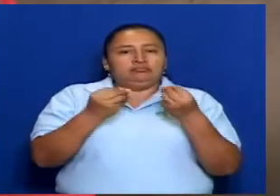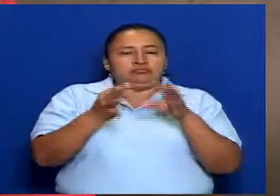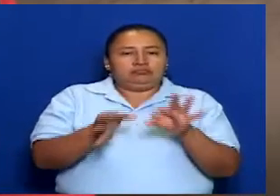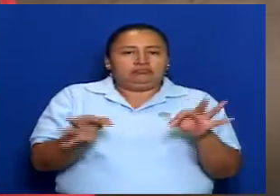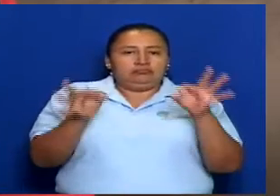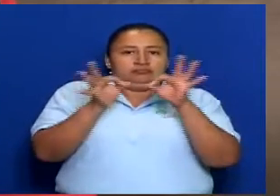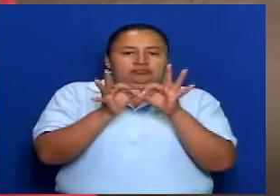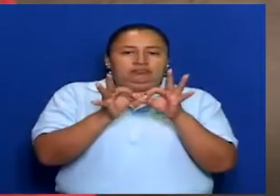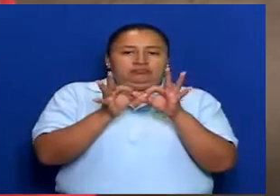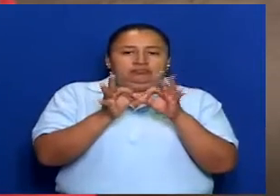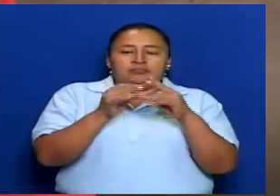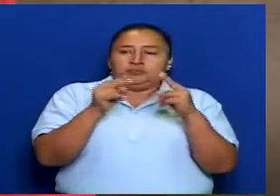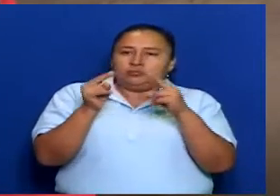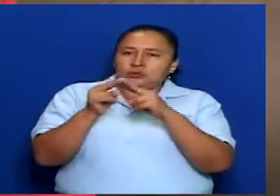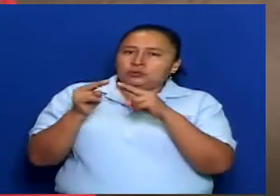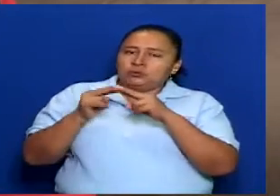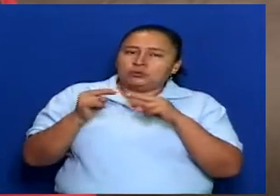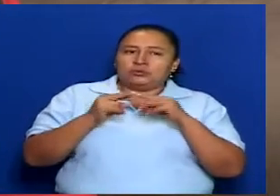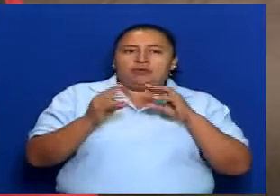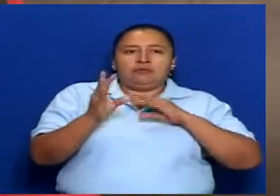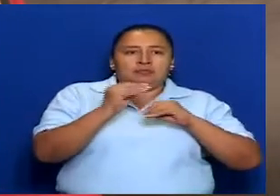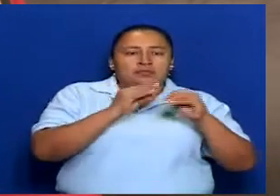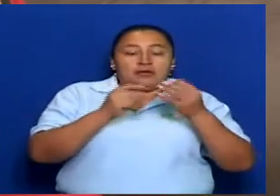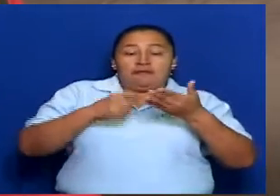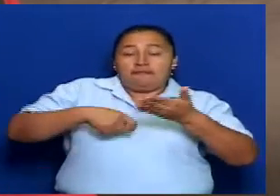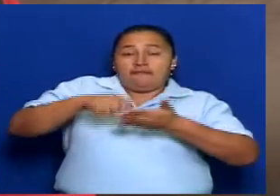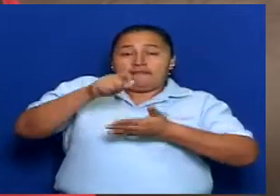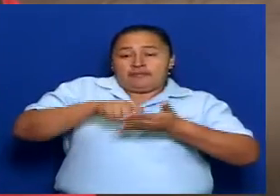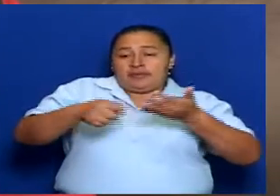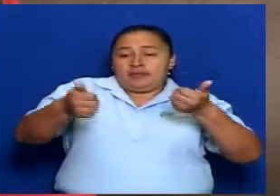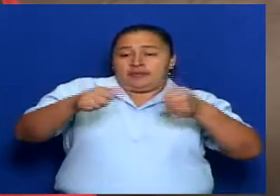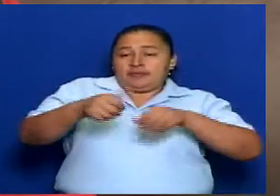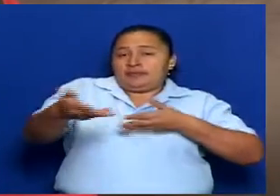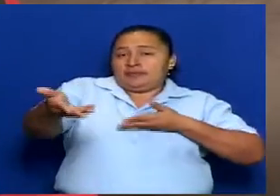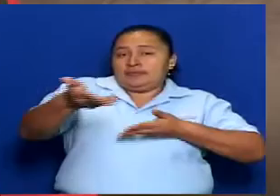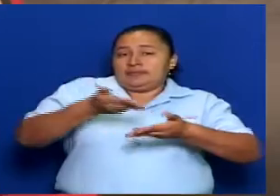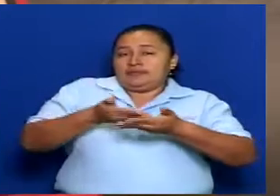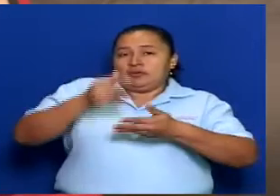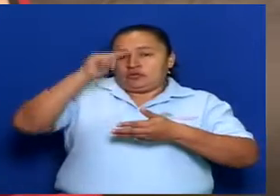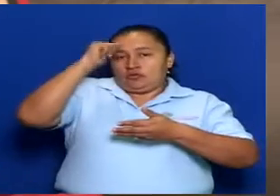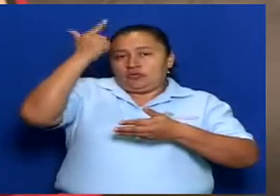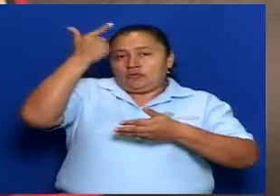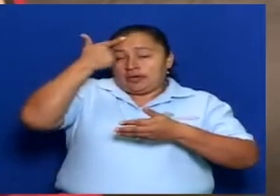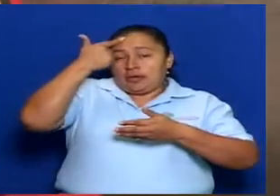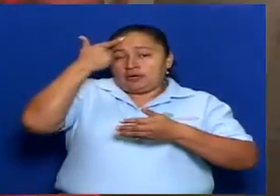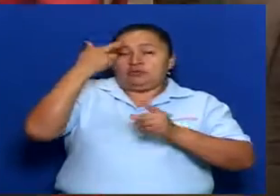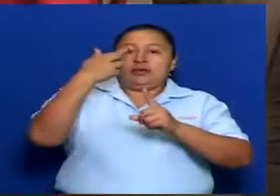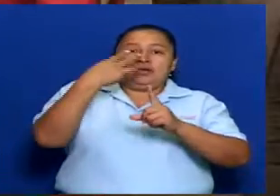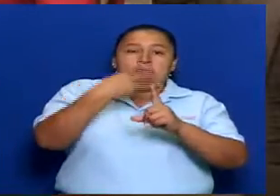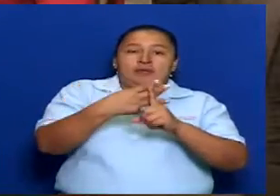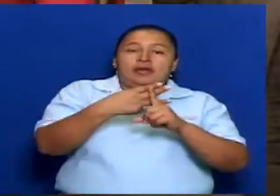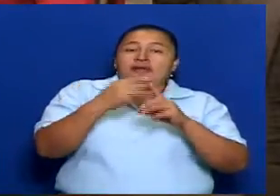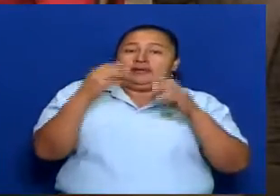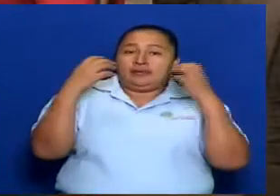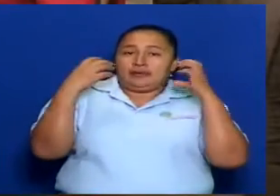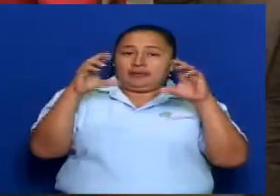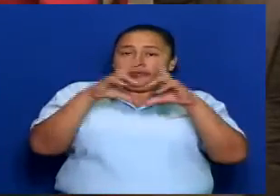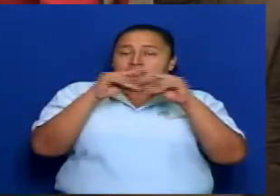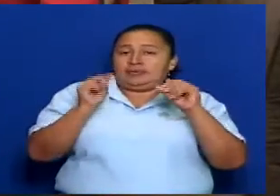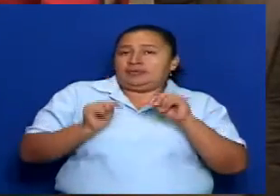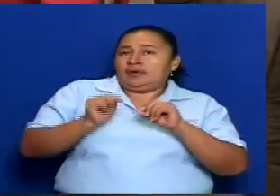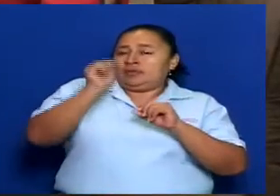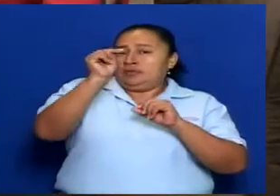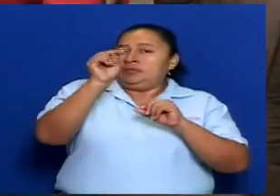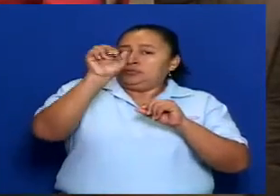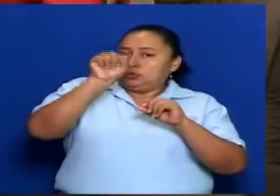la vinculación, la firma de convenios con los gobiernos regionales, tanto del norte como del sur. Para nosotros son